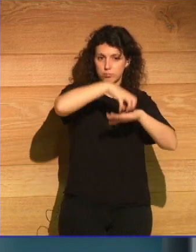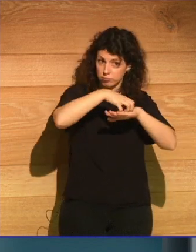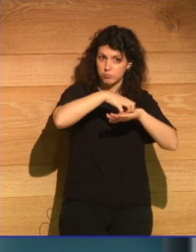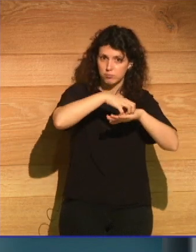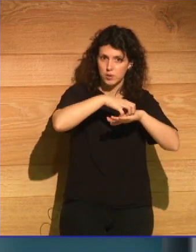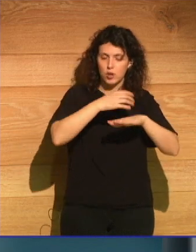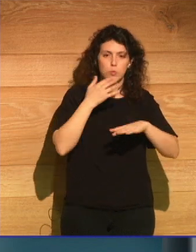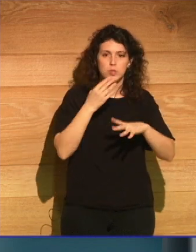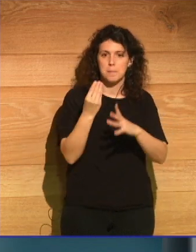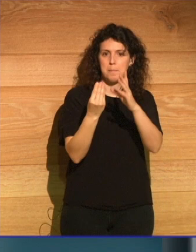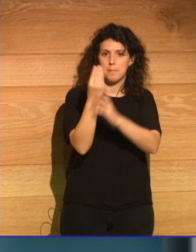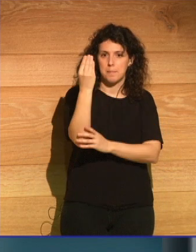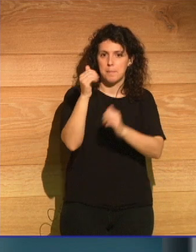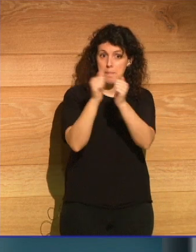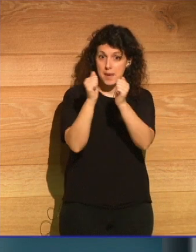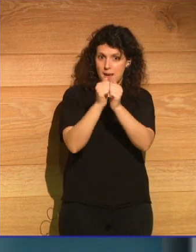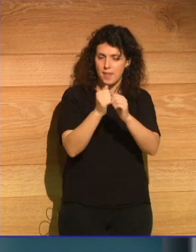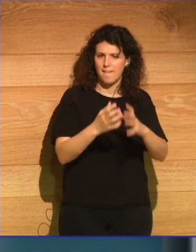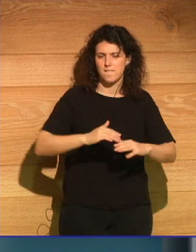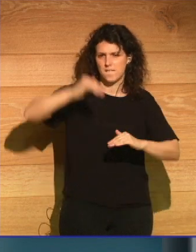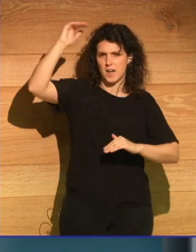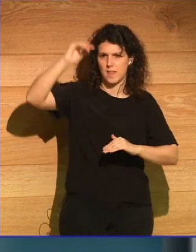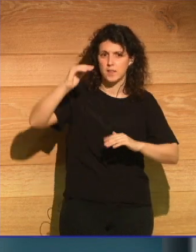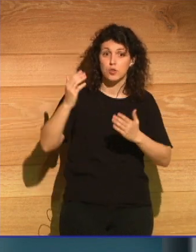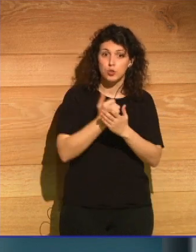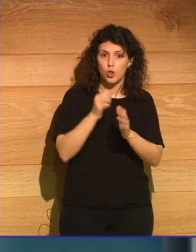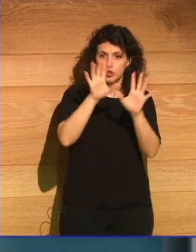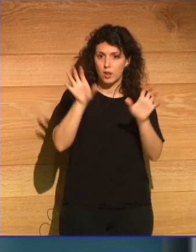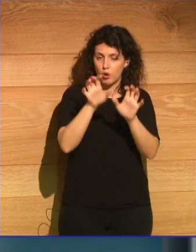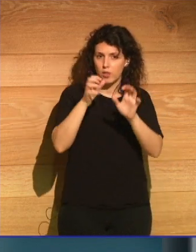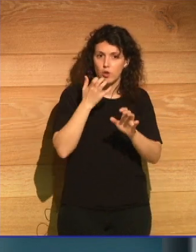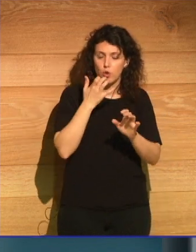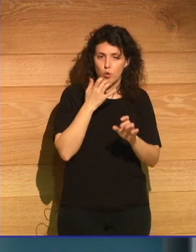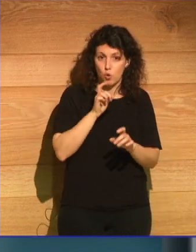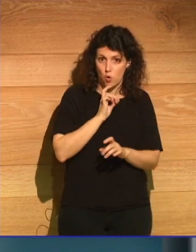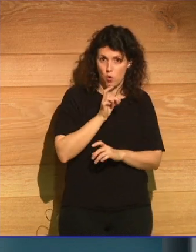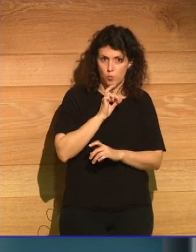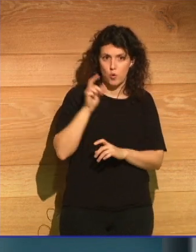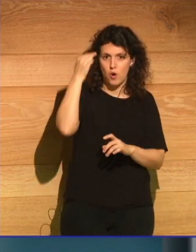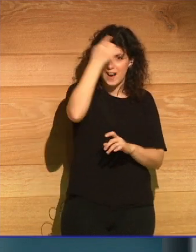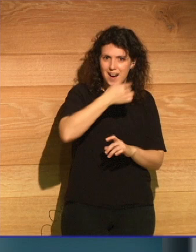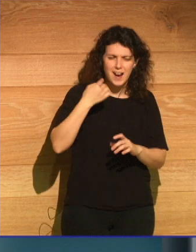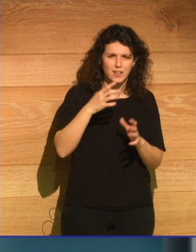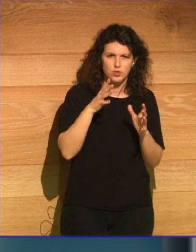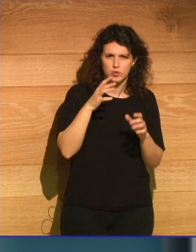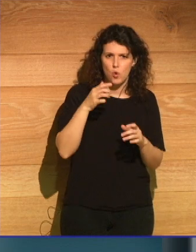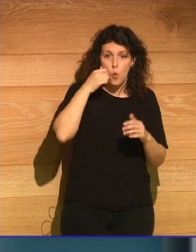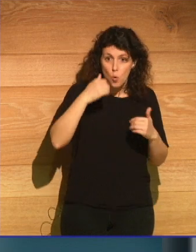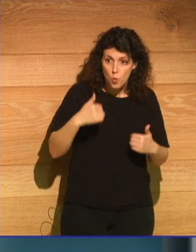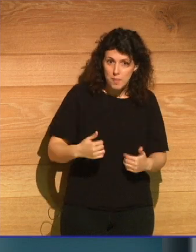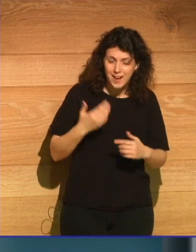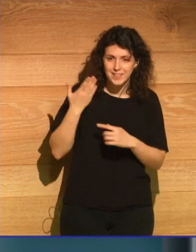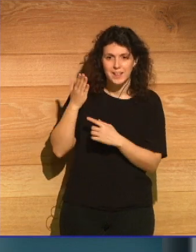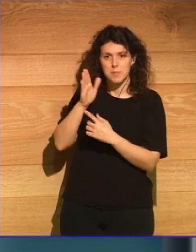piedra gigantes todos decorados con caras horrorizadas no caras humanas que